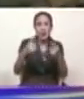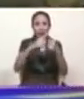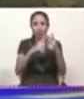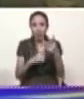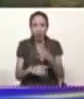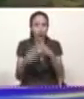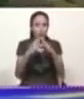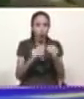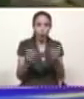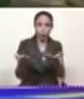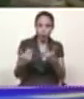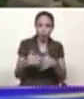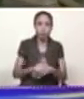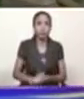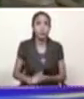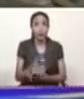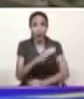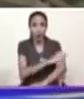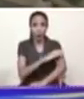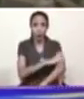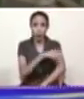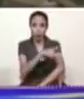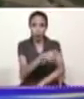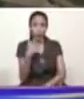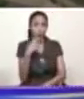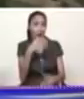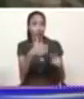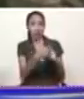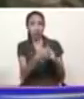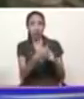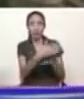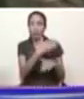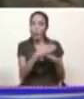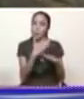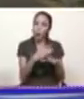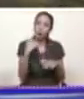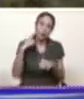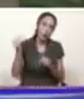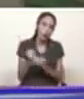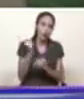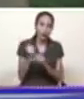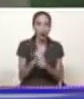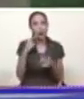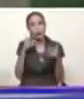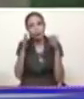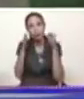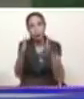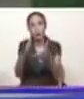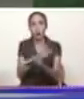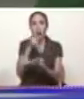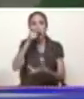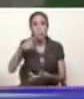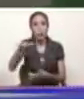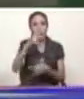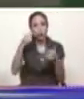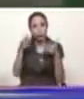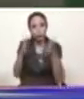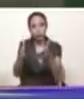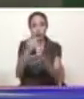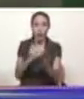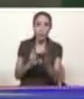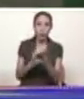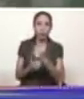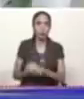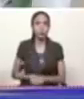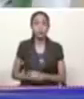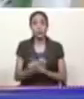haga lo que haga igualmente nosotros seguimos trabajando de la mano con nuestro pueblo han tratado por todas las vías